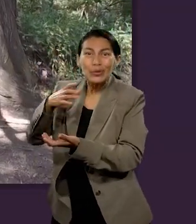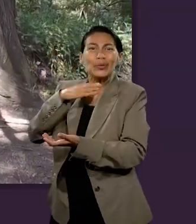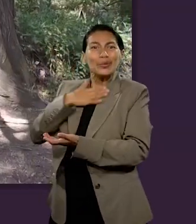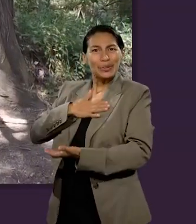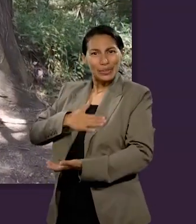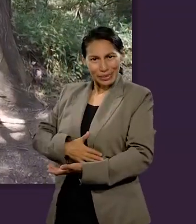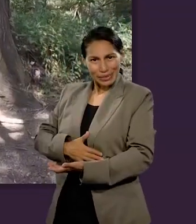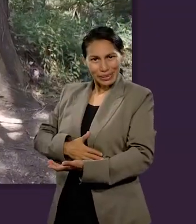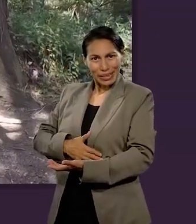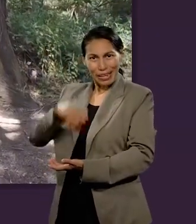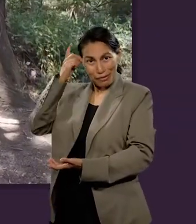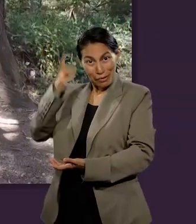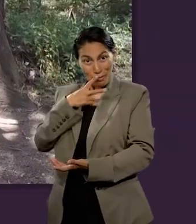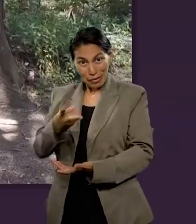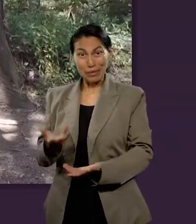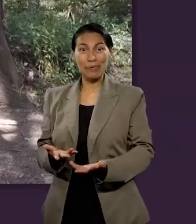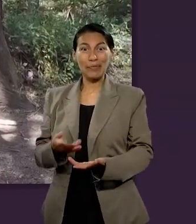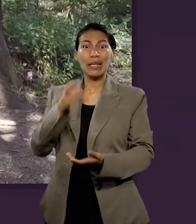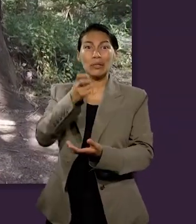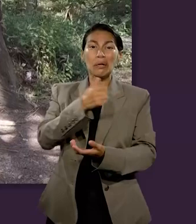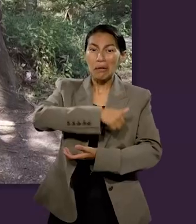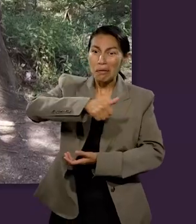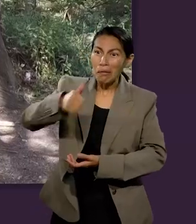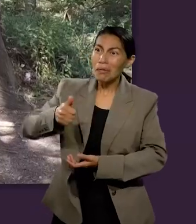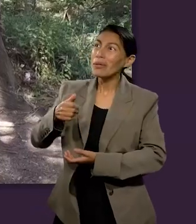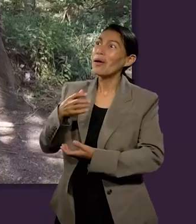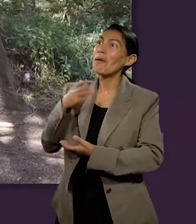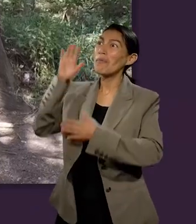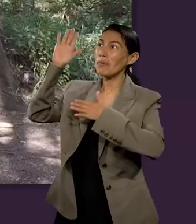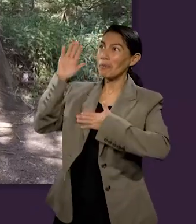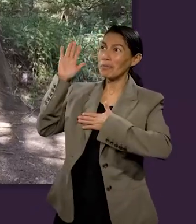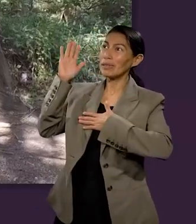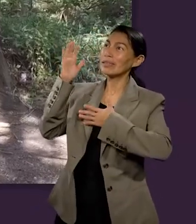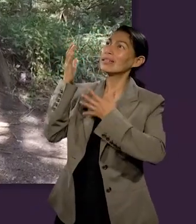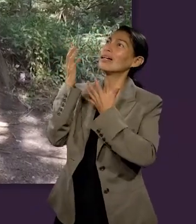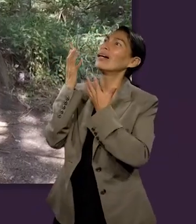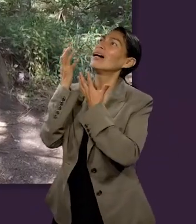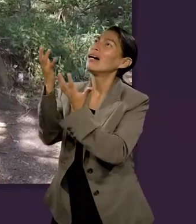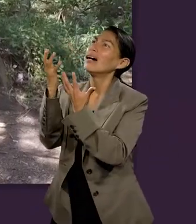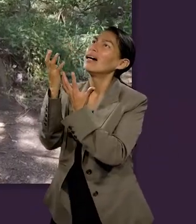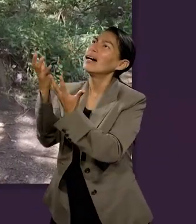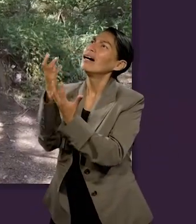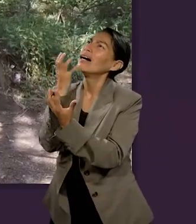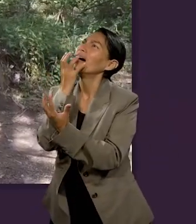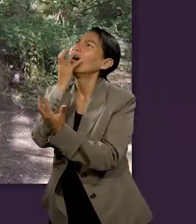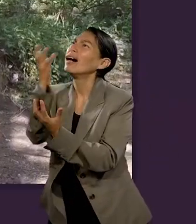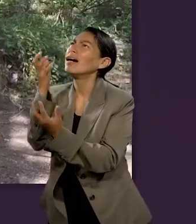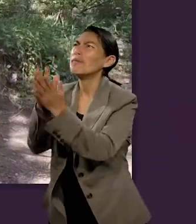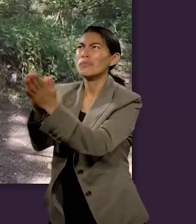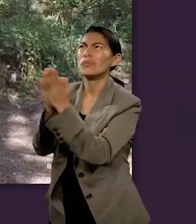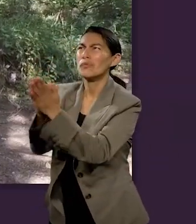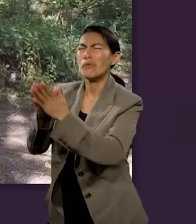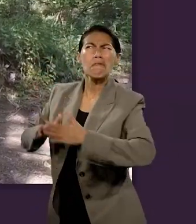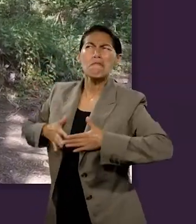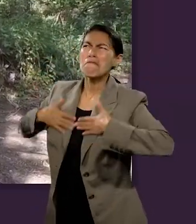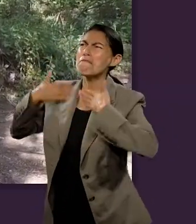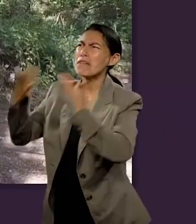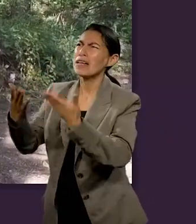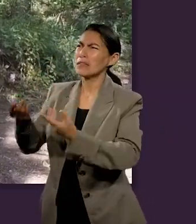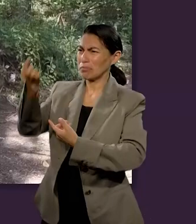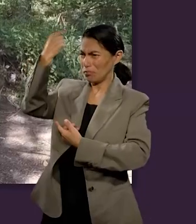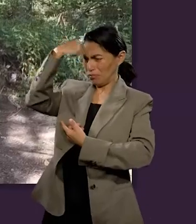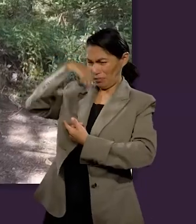Dios y le fue contado por justicia. Creer a Dios, creerle, creer sus promesas y reclamarlas para ti.